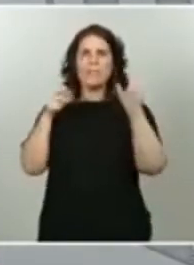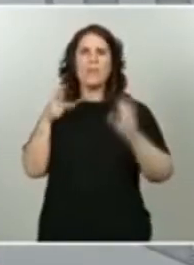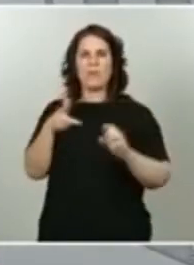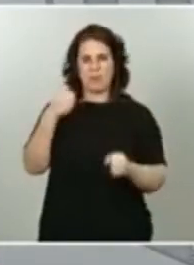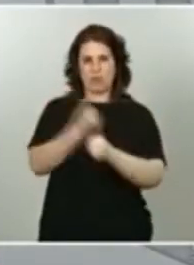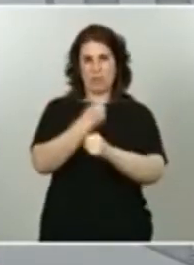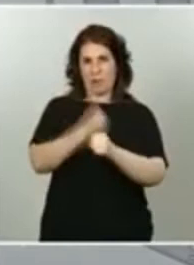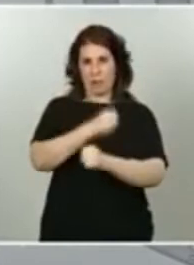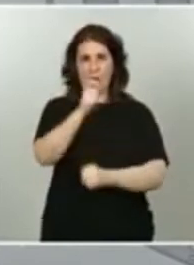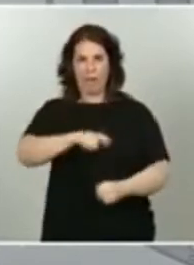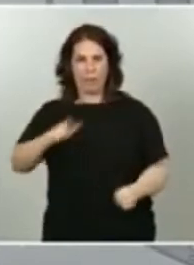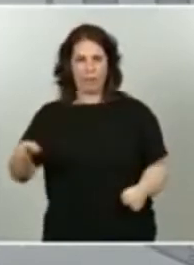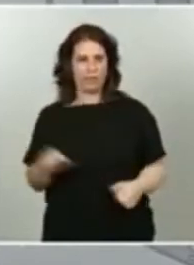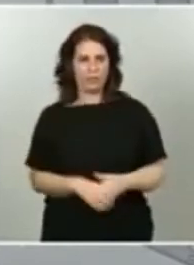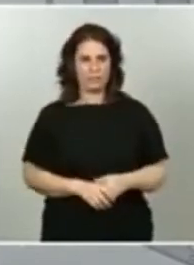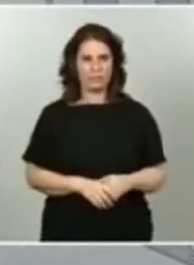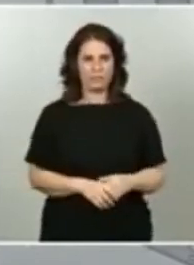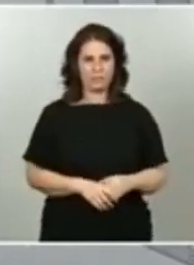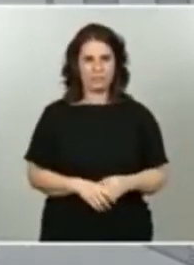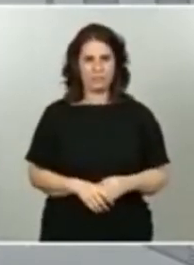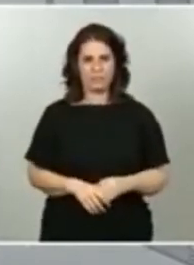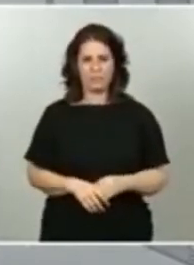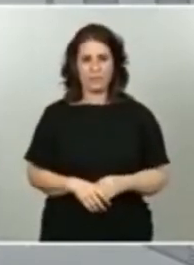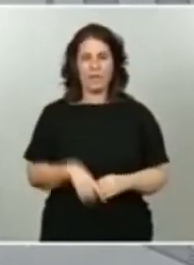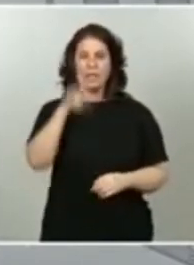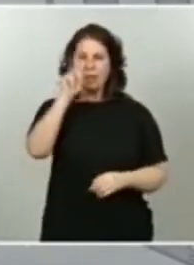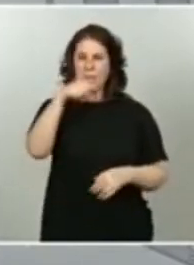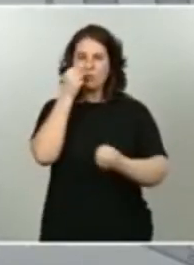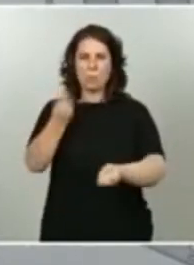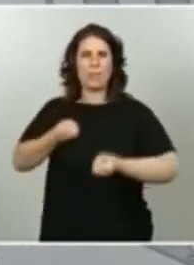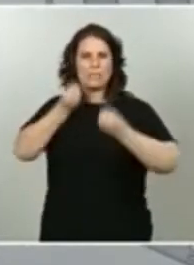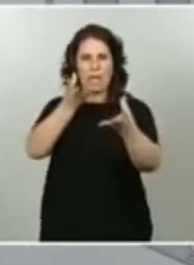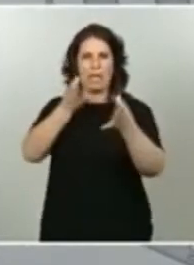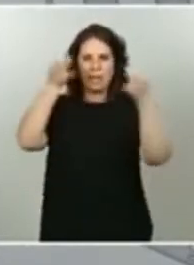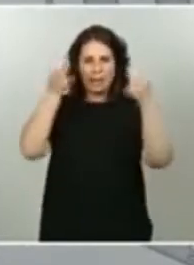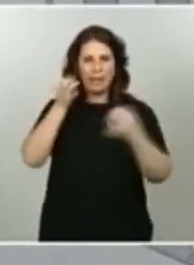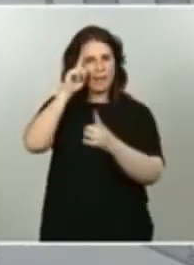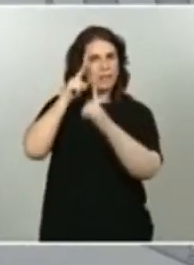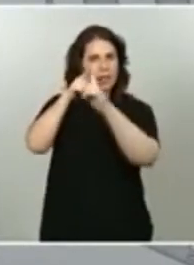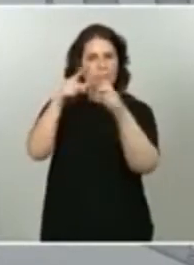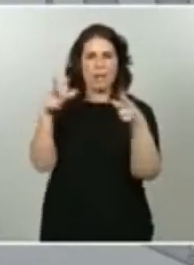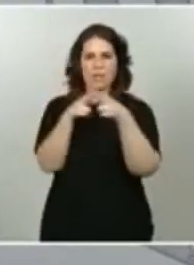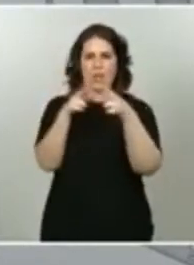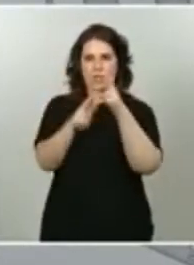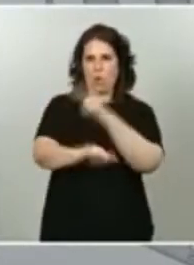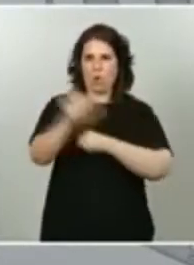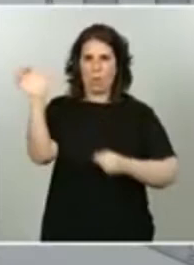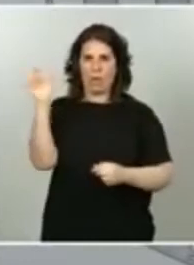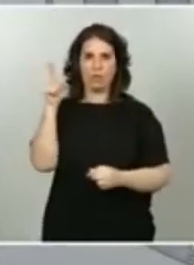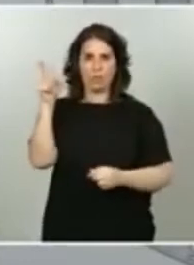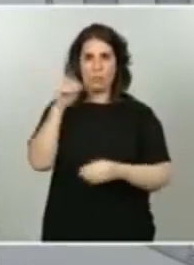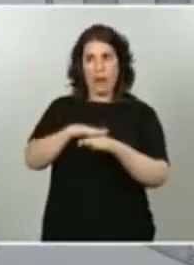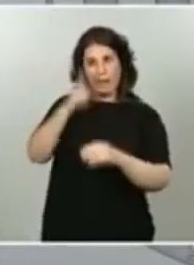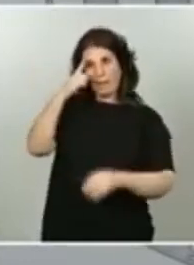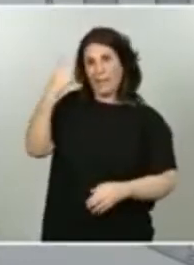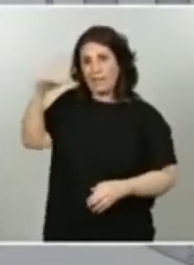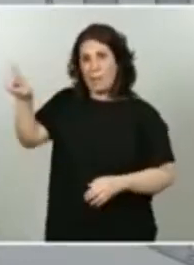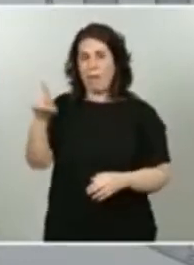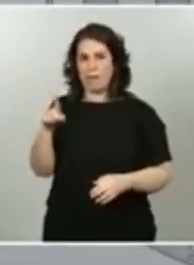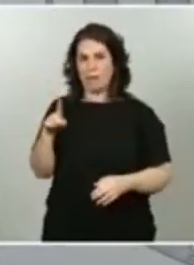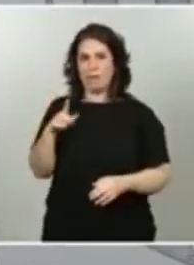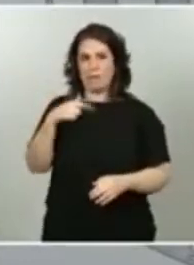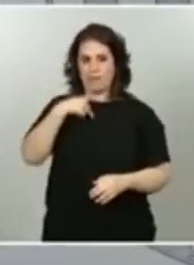creemos que es un mensaje inequívoco dirigido a los socios europeos para que sepan que el conjunto del país estamos